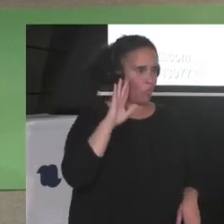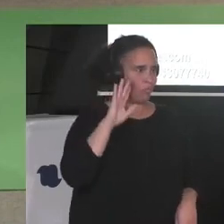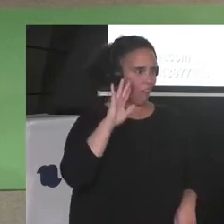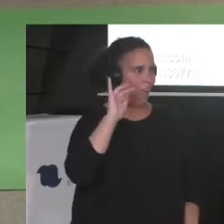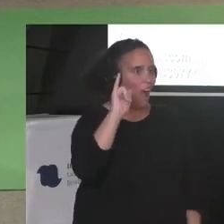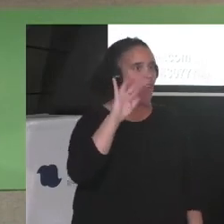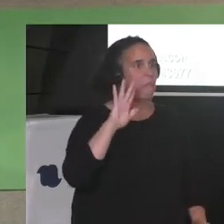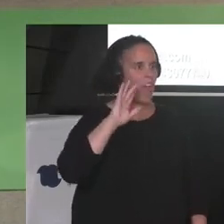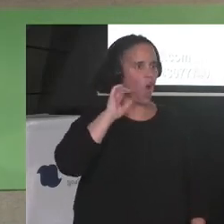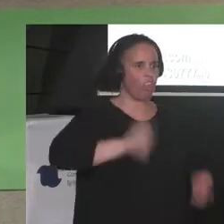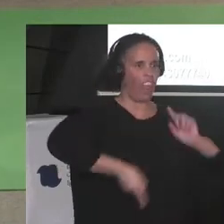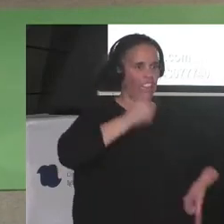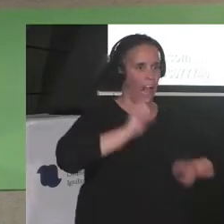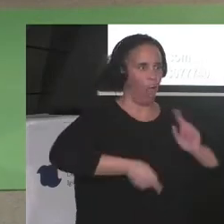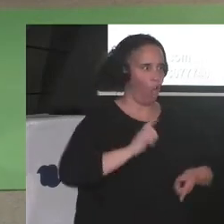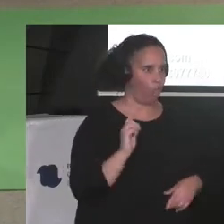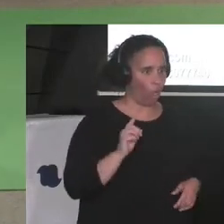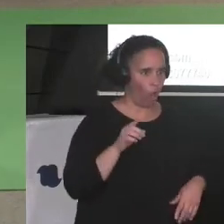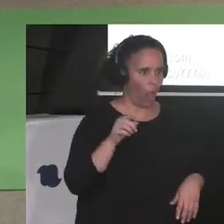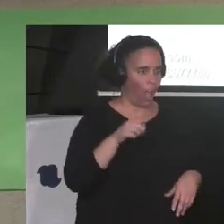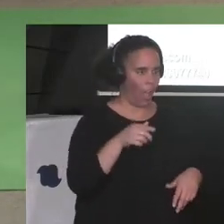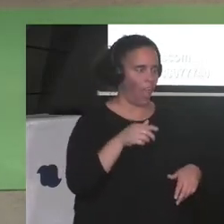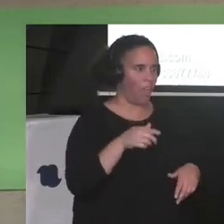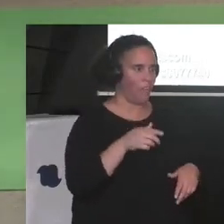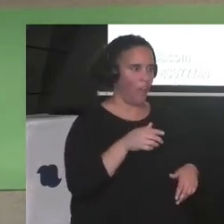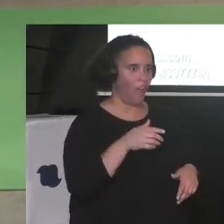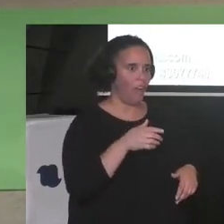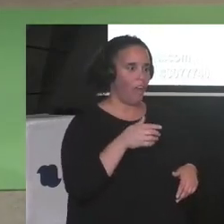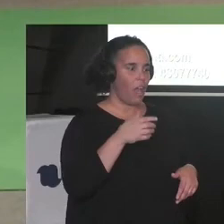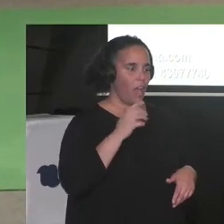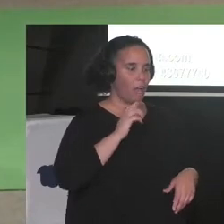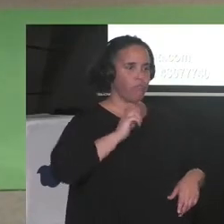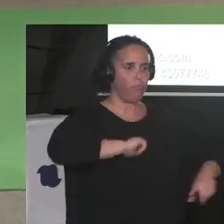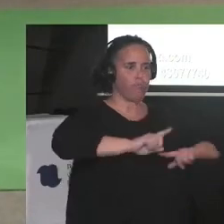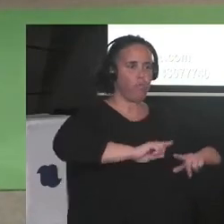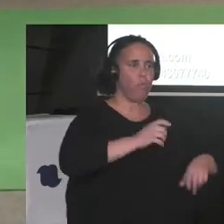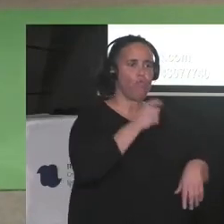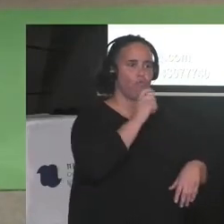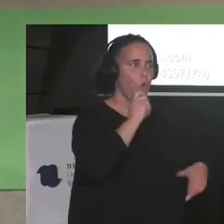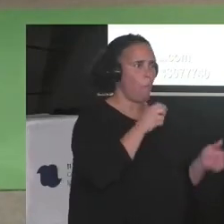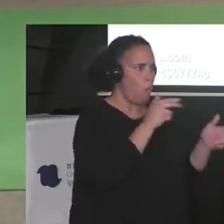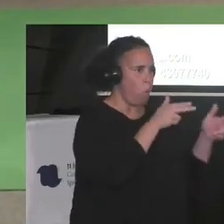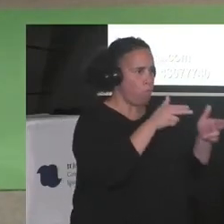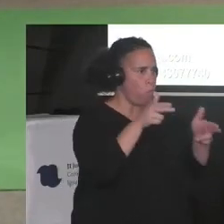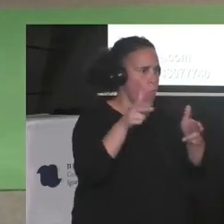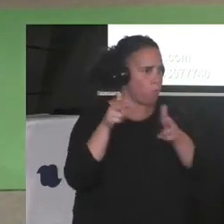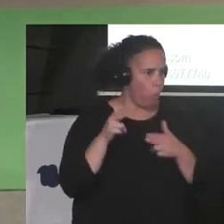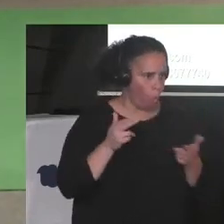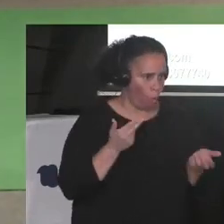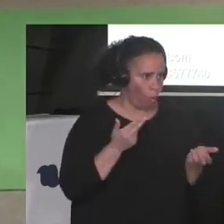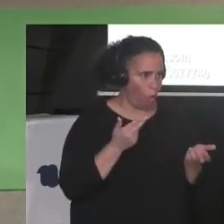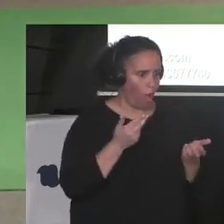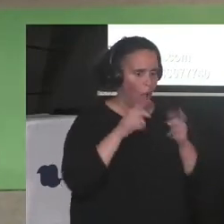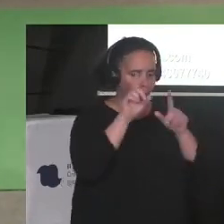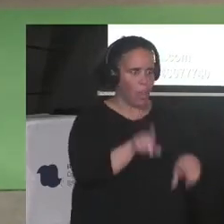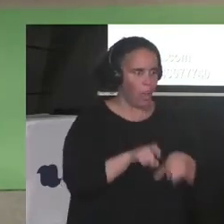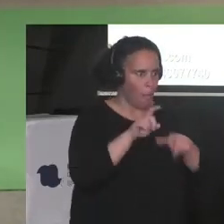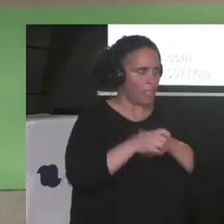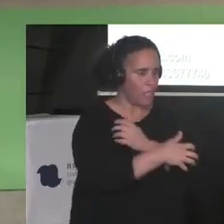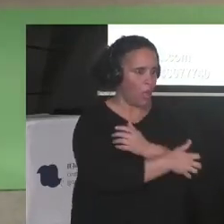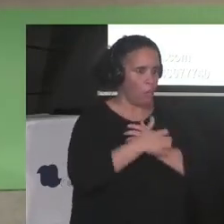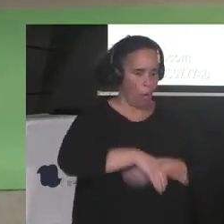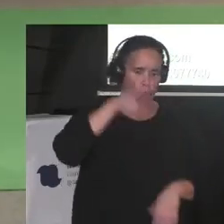Gobierna con las fuerzas armadas y mata campesinos pobres que reclaman lo justo. Así que esto era el feminismo.